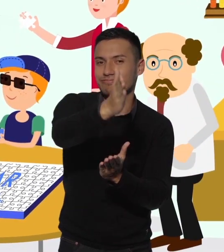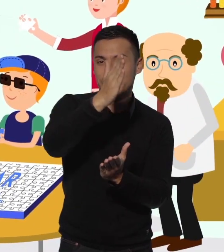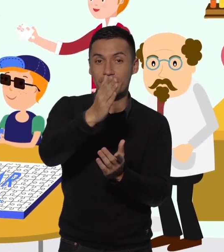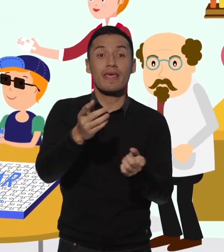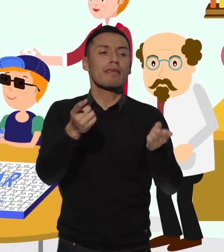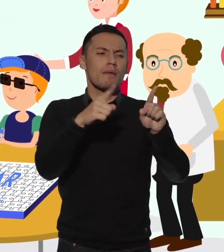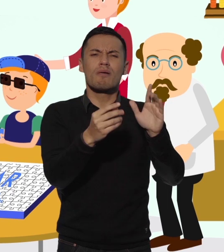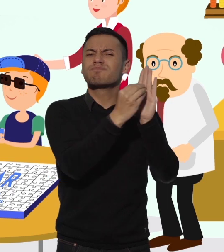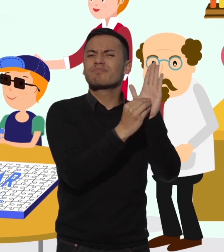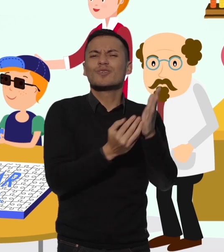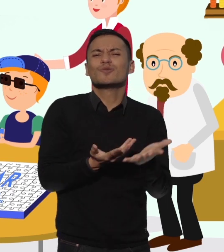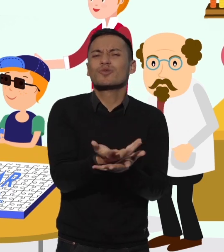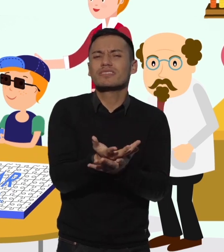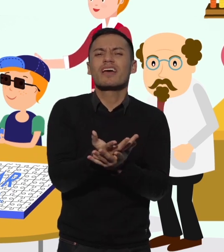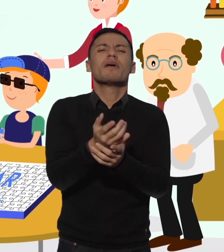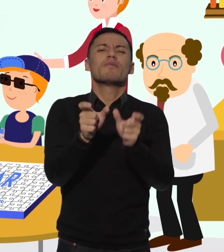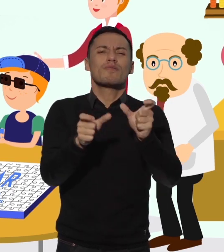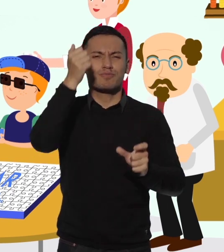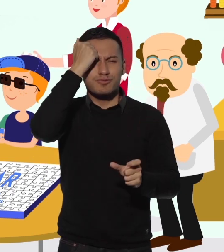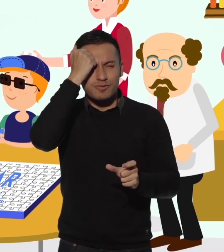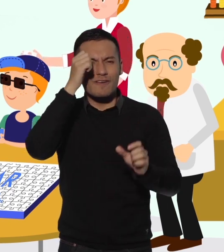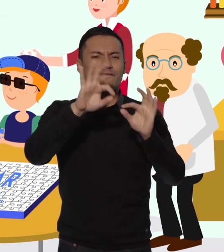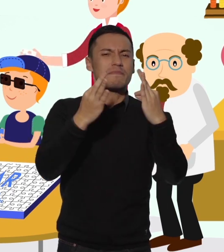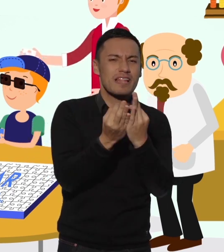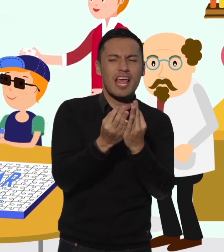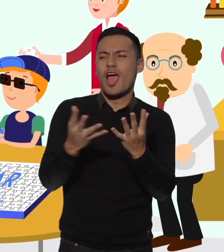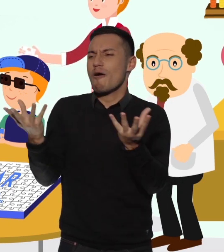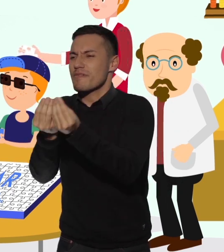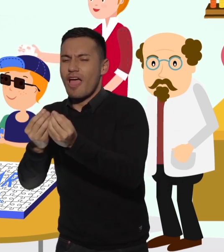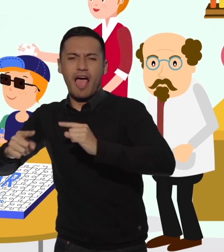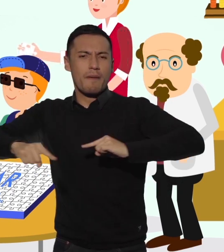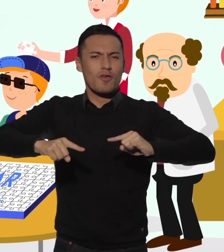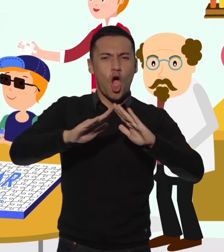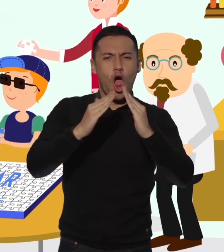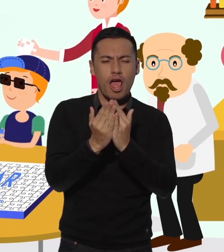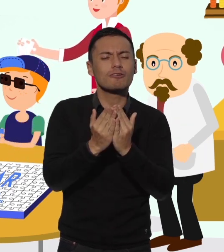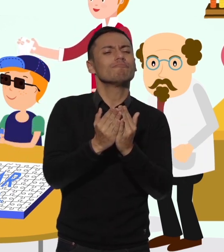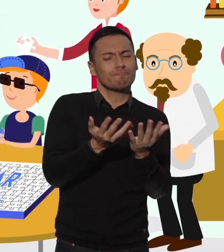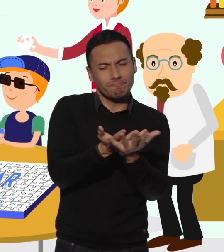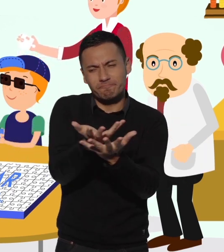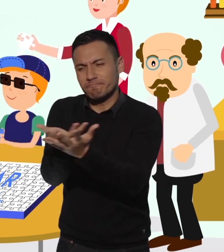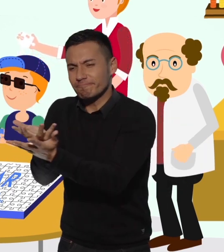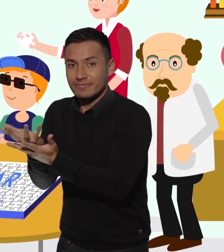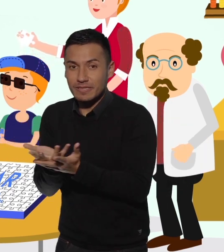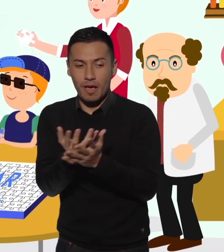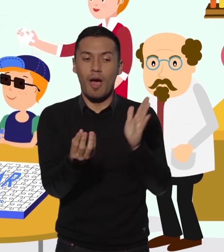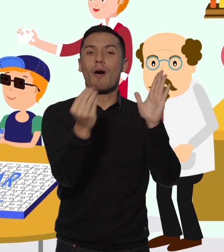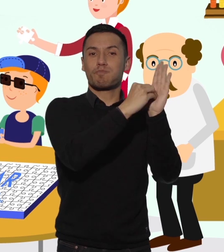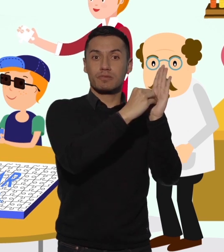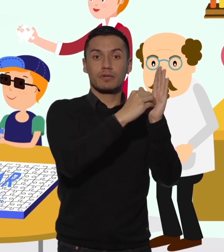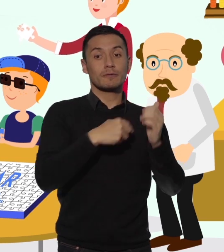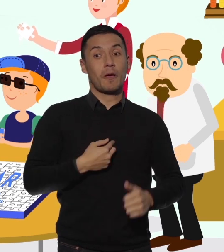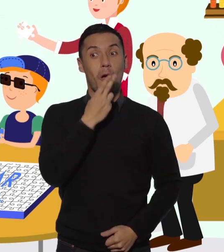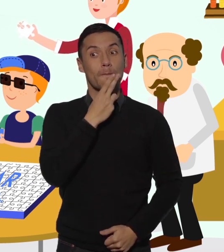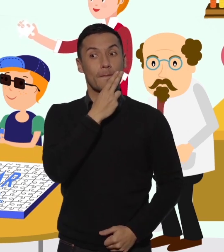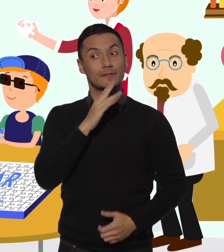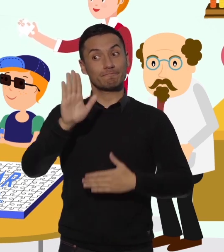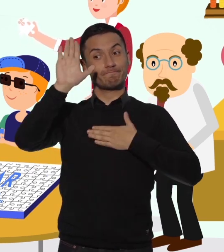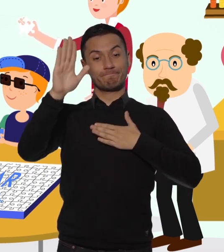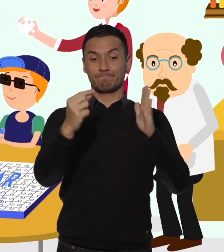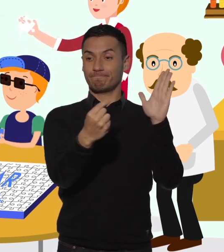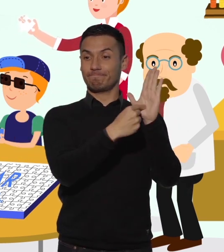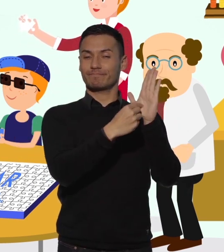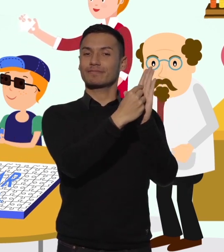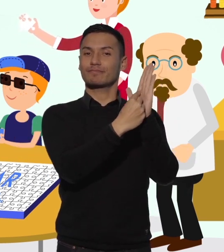Asimismo incluye sugerencias para docentes, familia, compañeros, administrativos de colegio y plantea compromisos de todas las